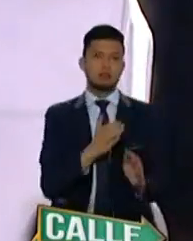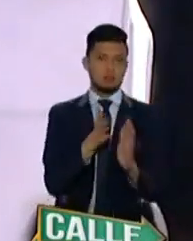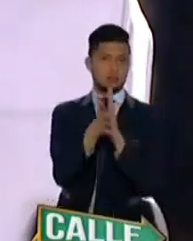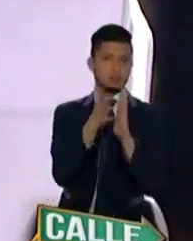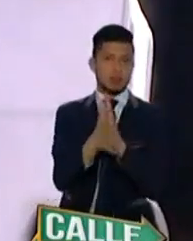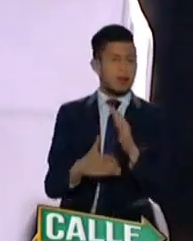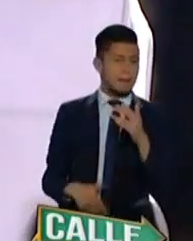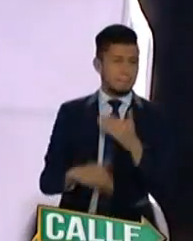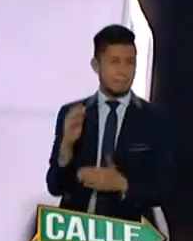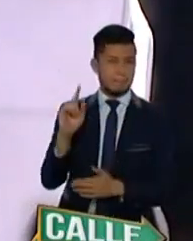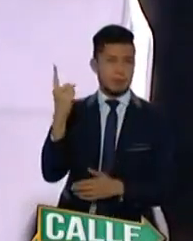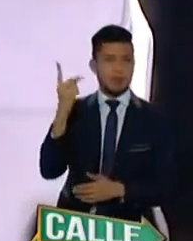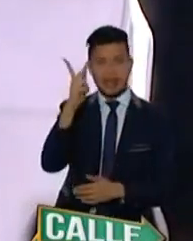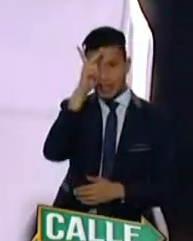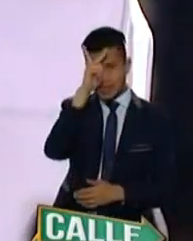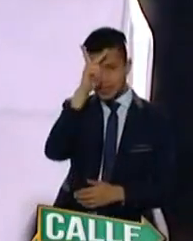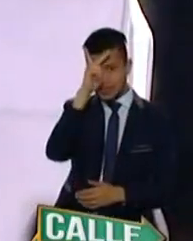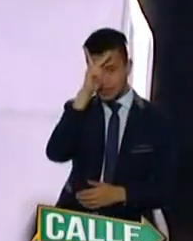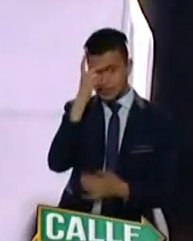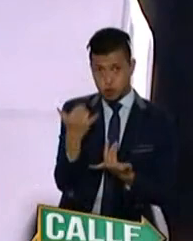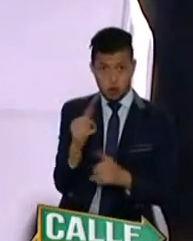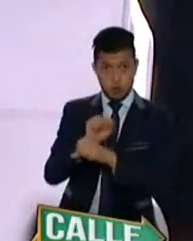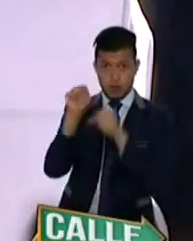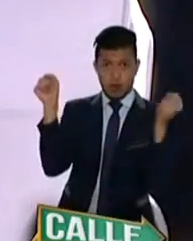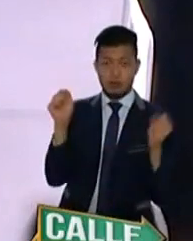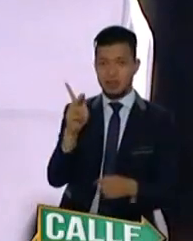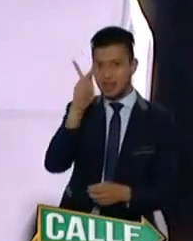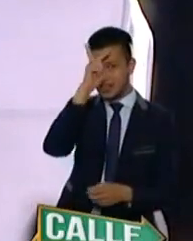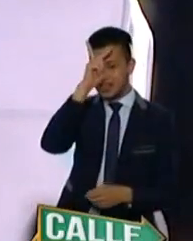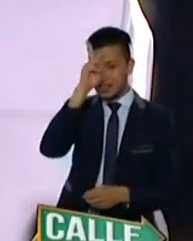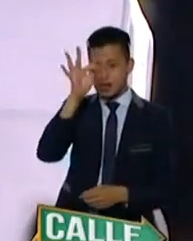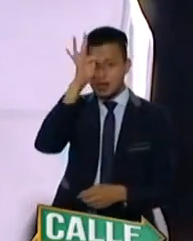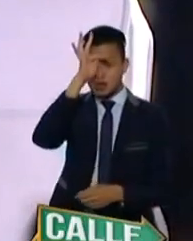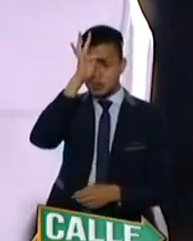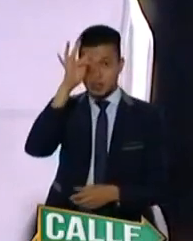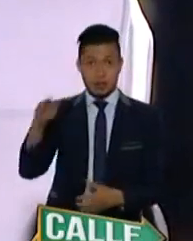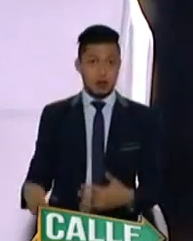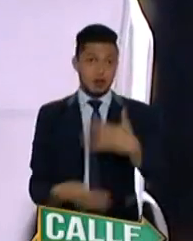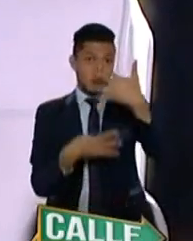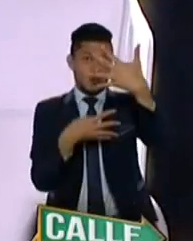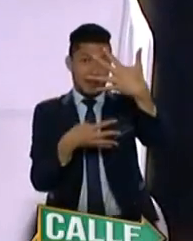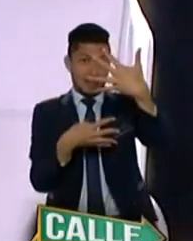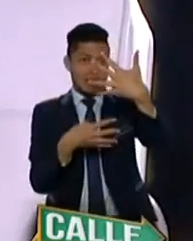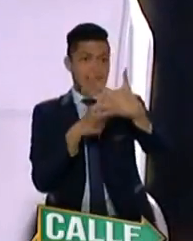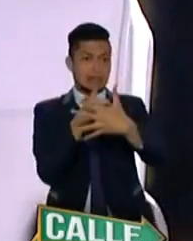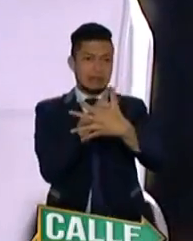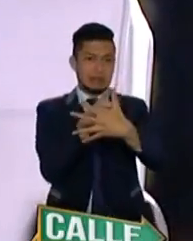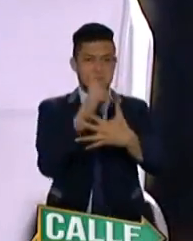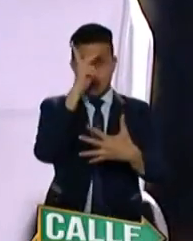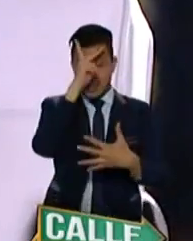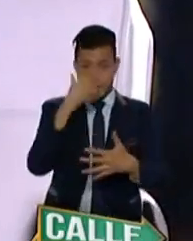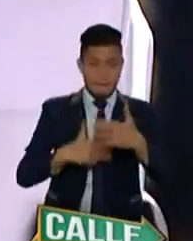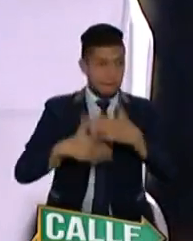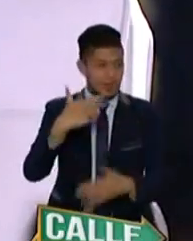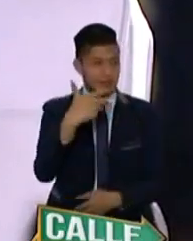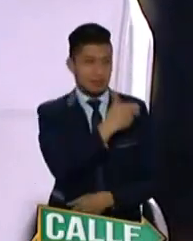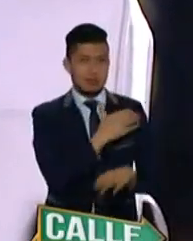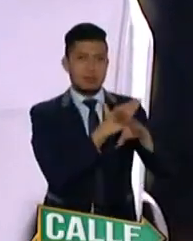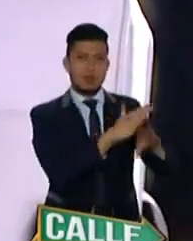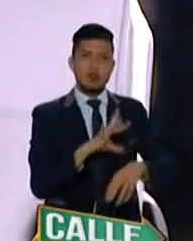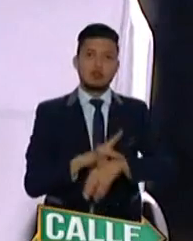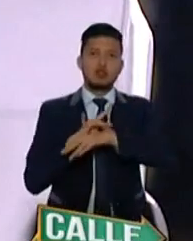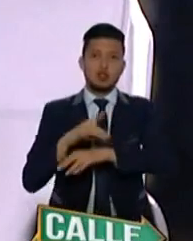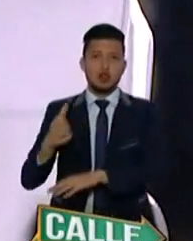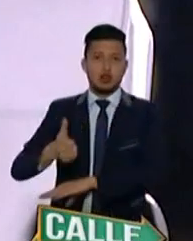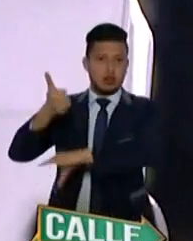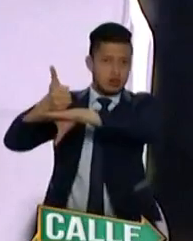empezar por Kennedy, donde empezamos esta mañana. El hospital de Kennedy es uno de los nueve hospitales que hoy inició la vacunación. El doctor Omar Perilla es el